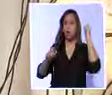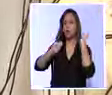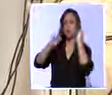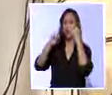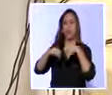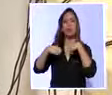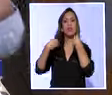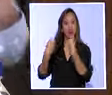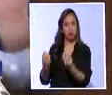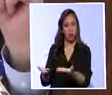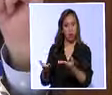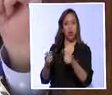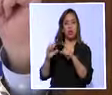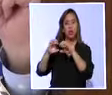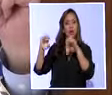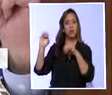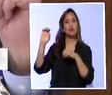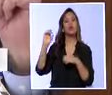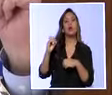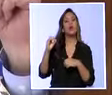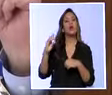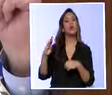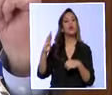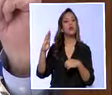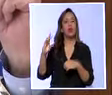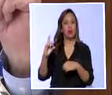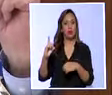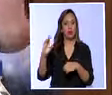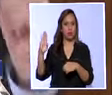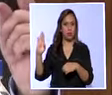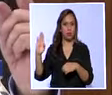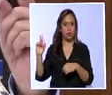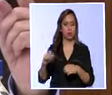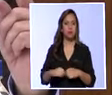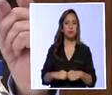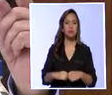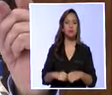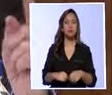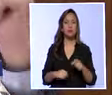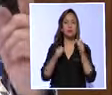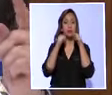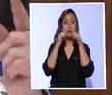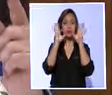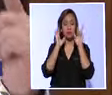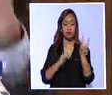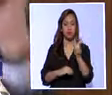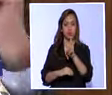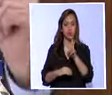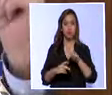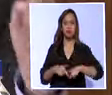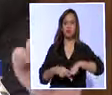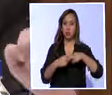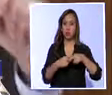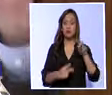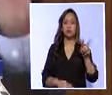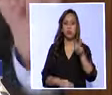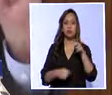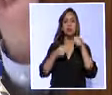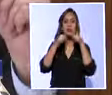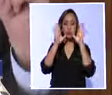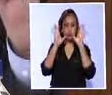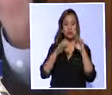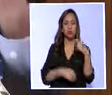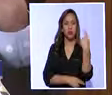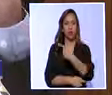El 22 de diciembre iniciamos la indagación y ese mismo día, el 22 de diciembre,